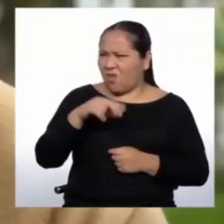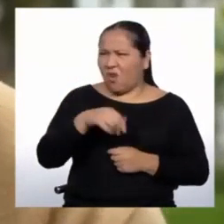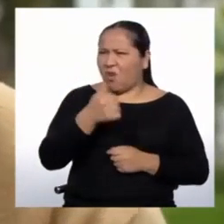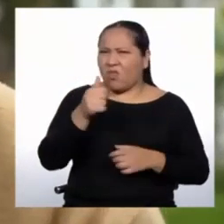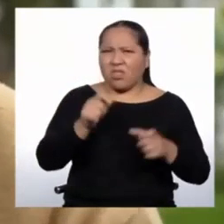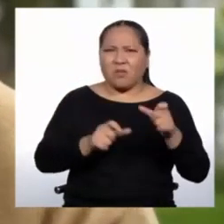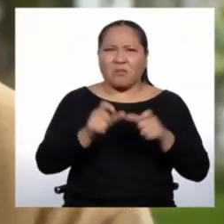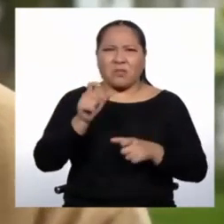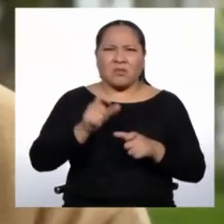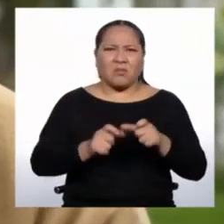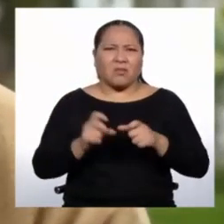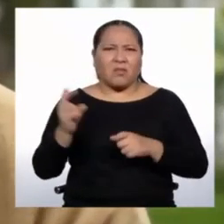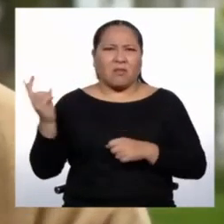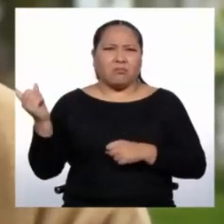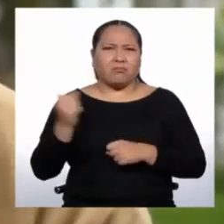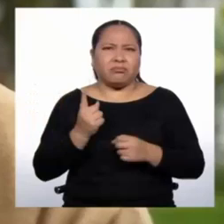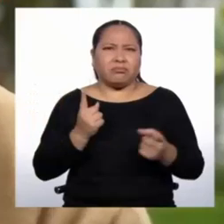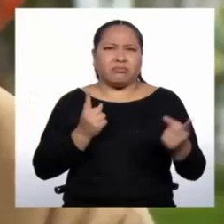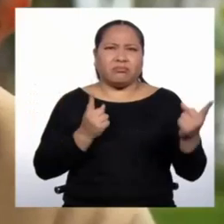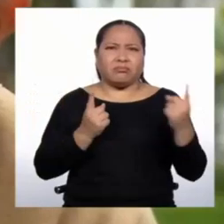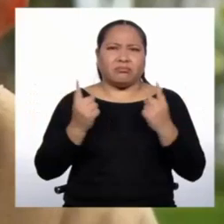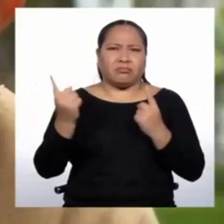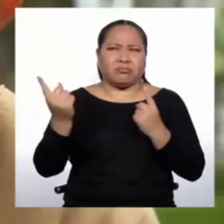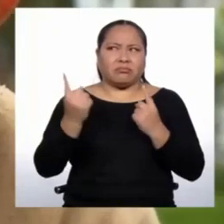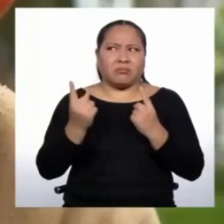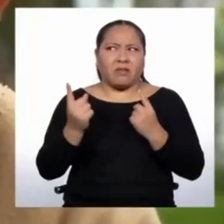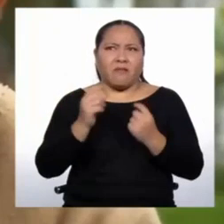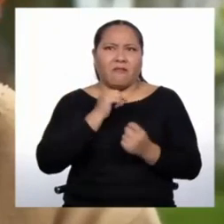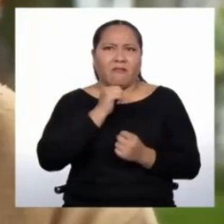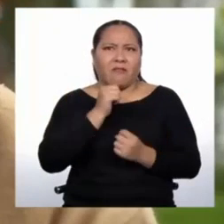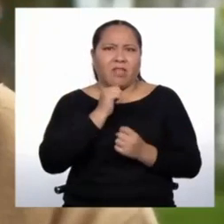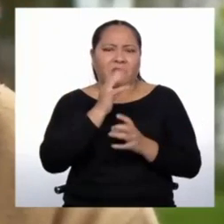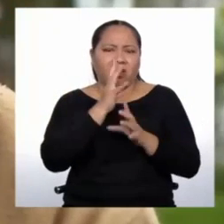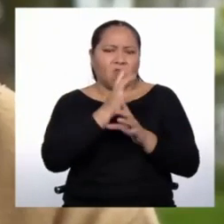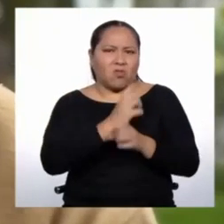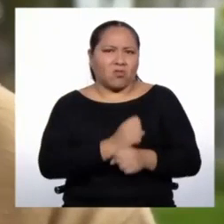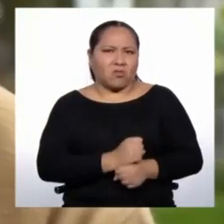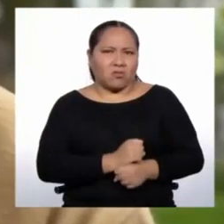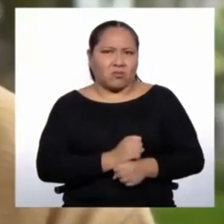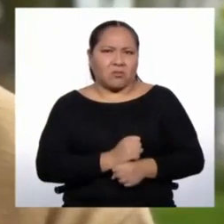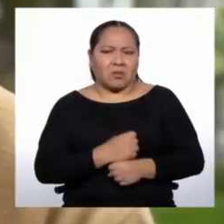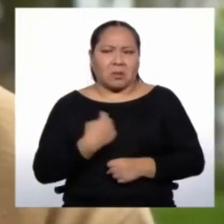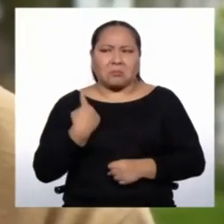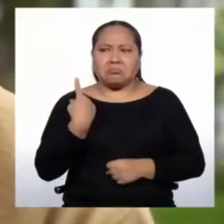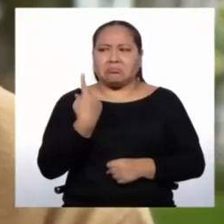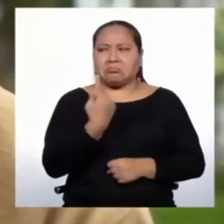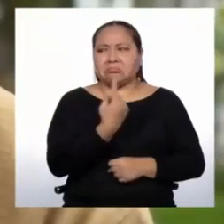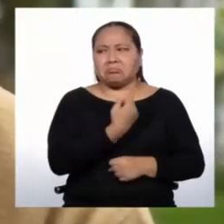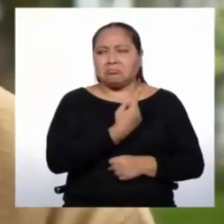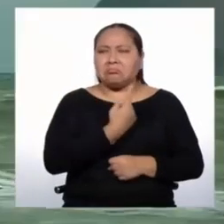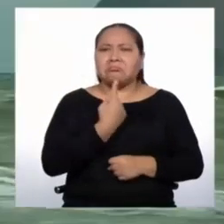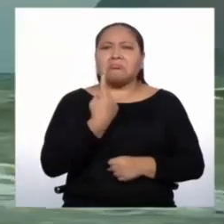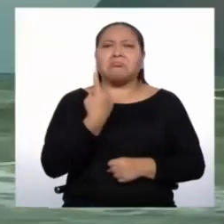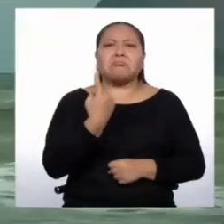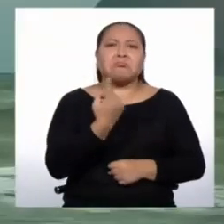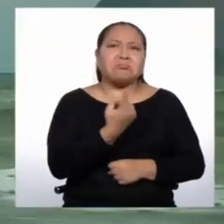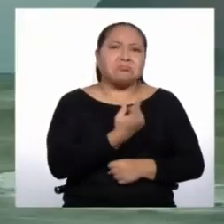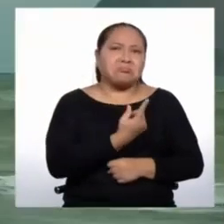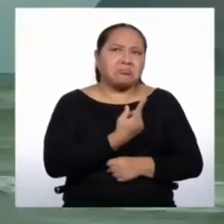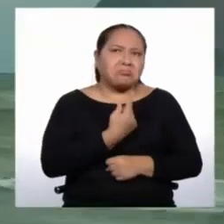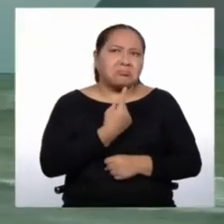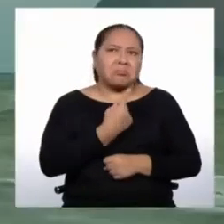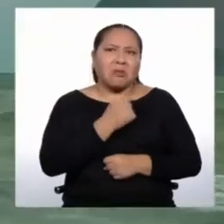no estamos acostumbrados por el aislamiento en el que geográficamente hemos estado.